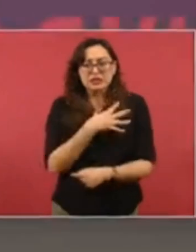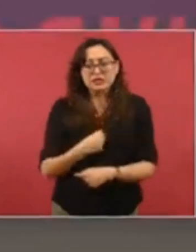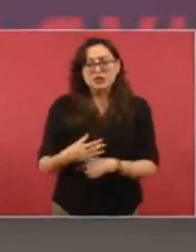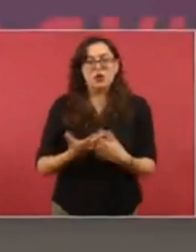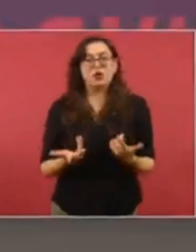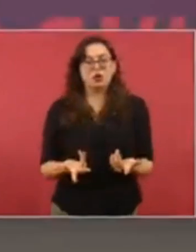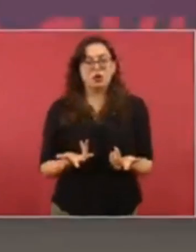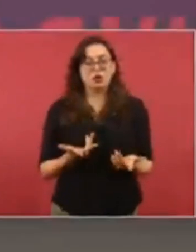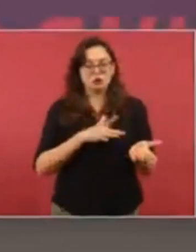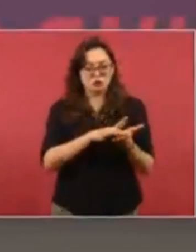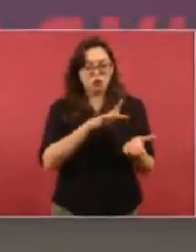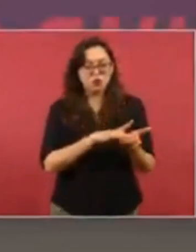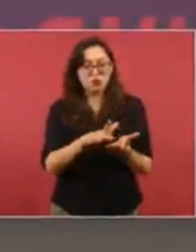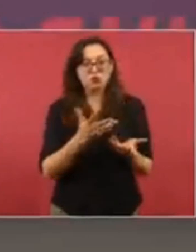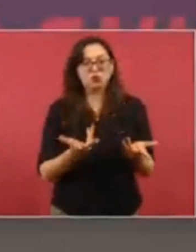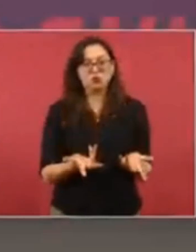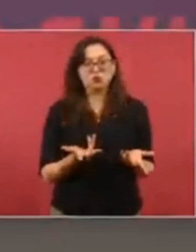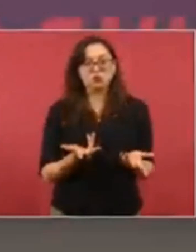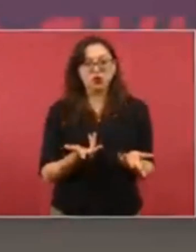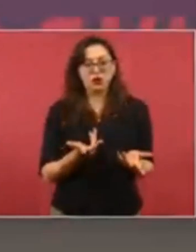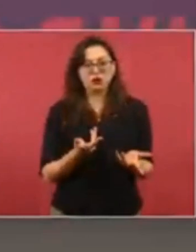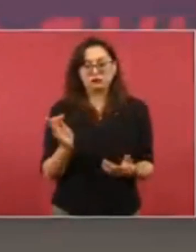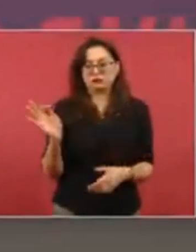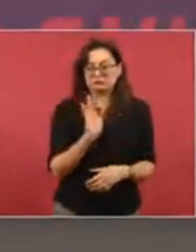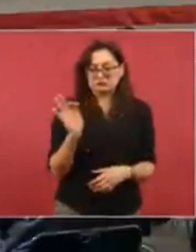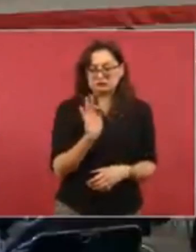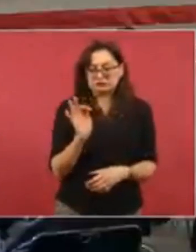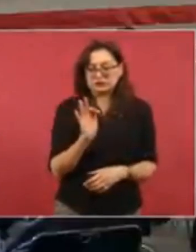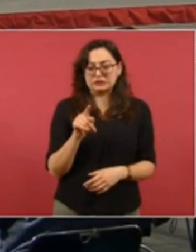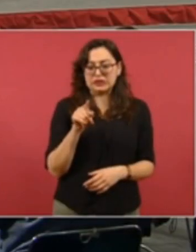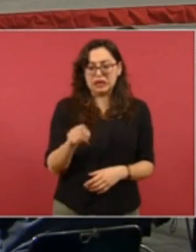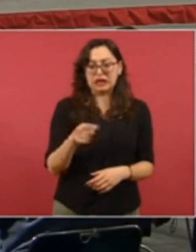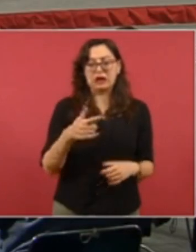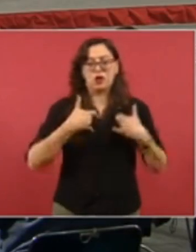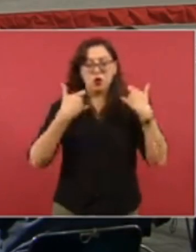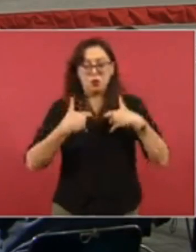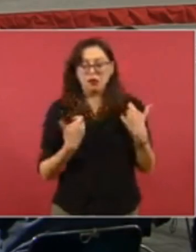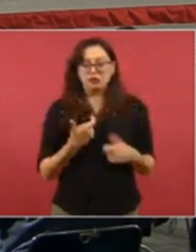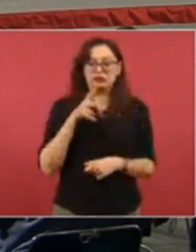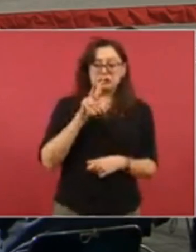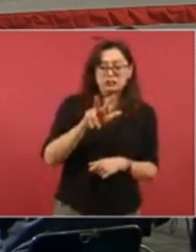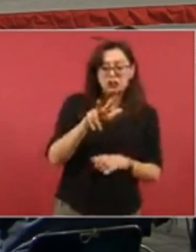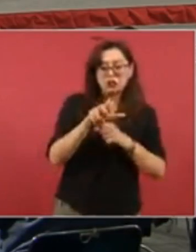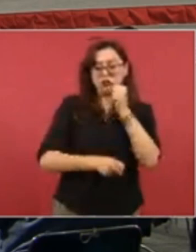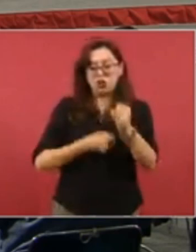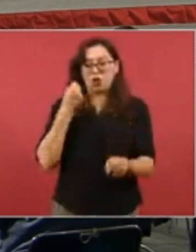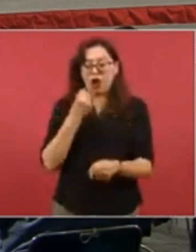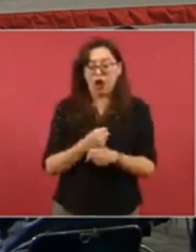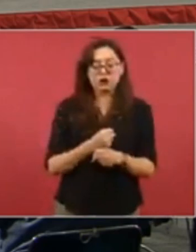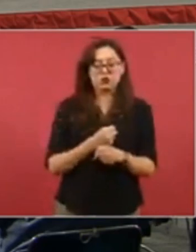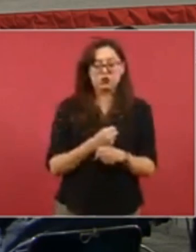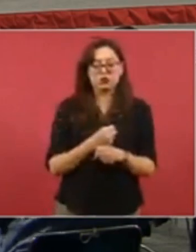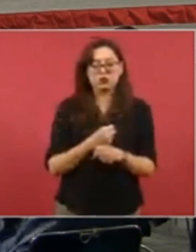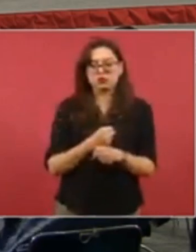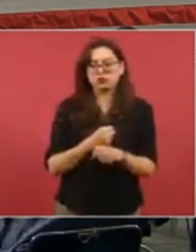se vayan los hijos a los 18 años desde luego de